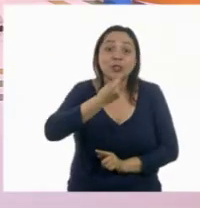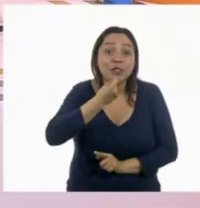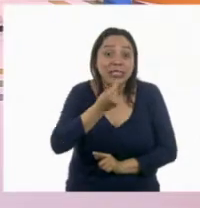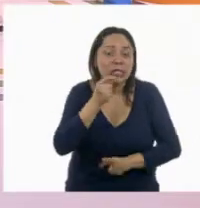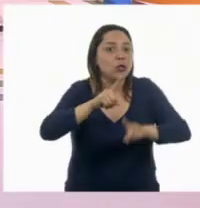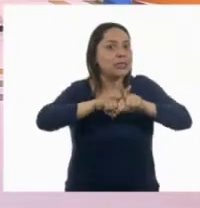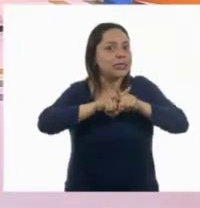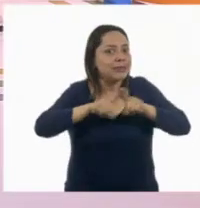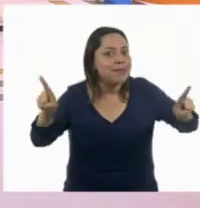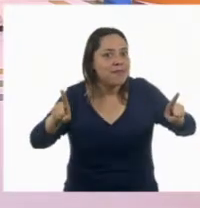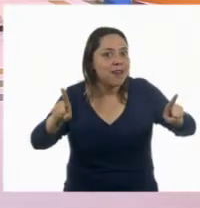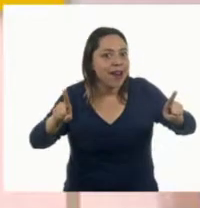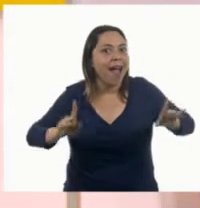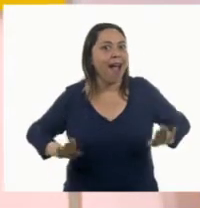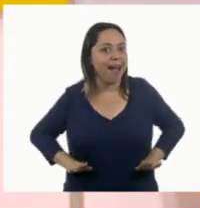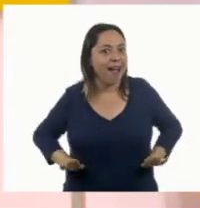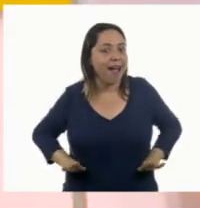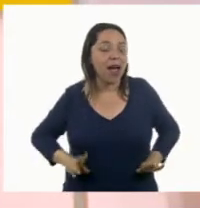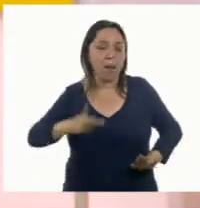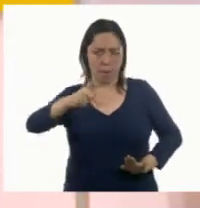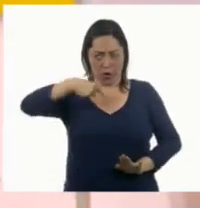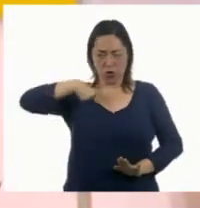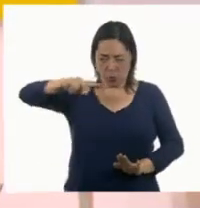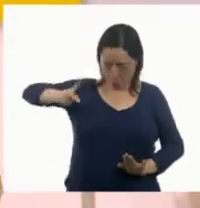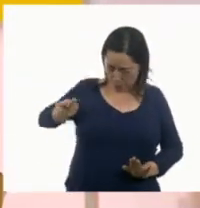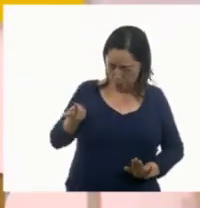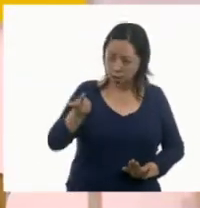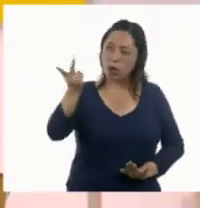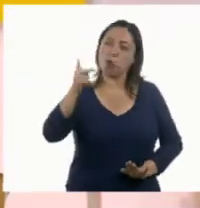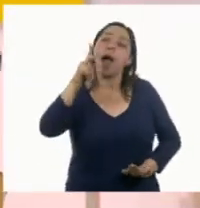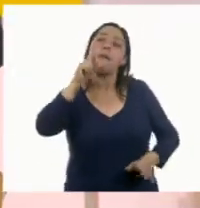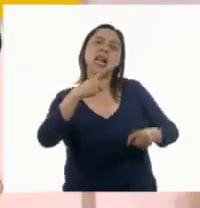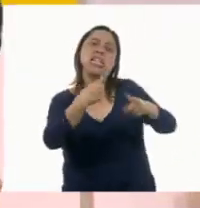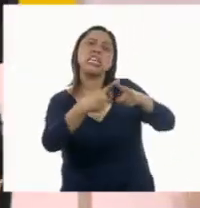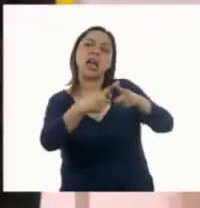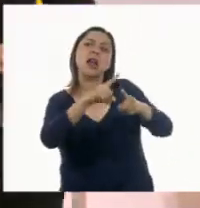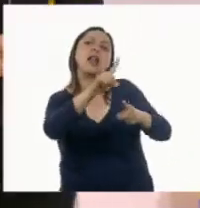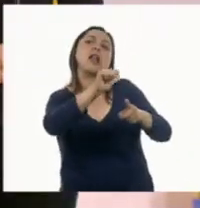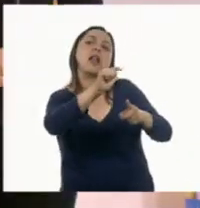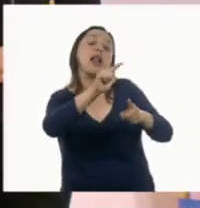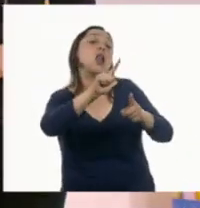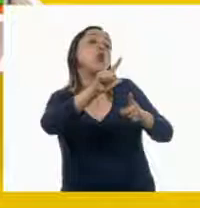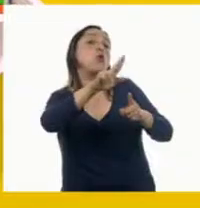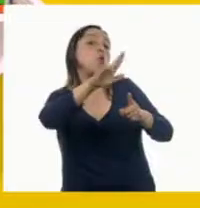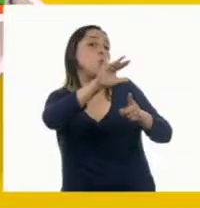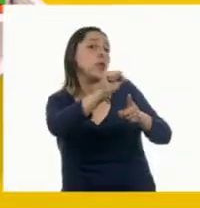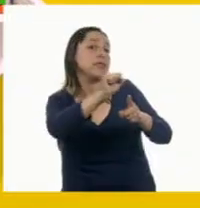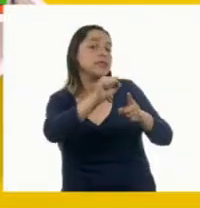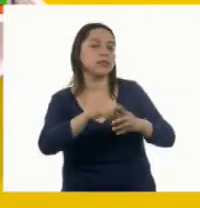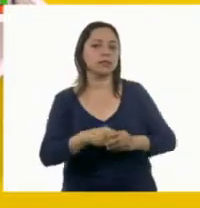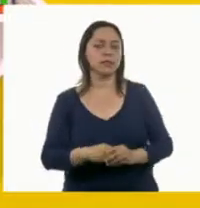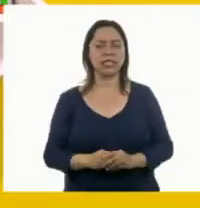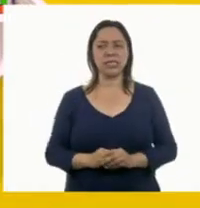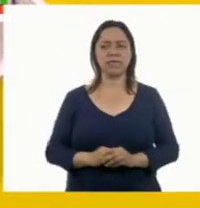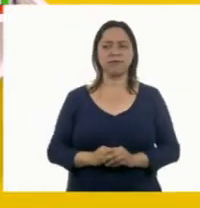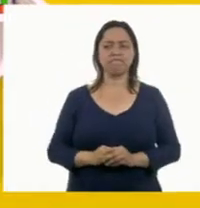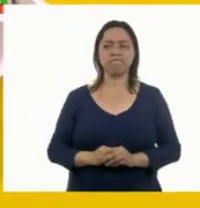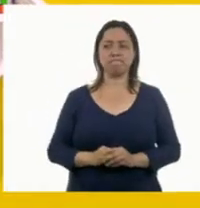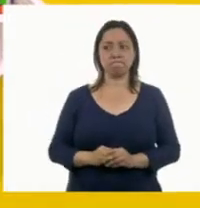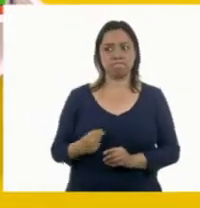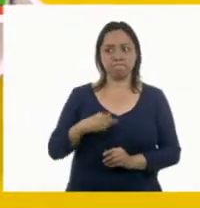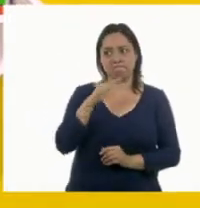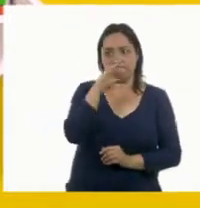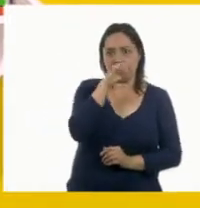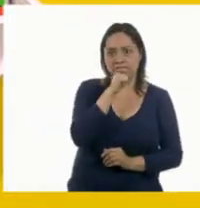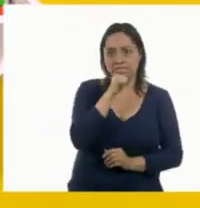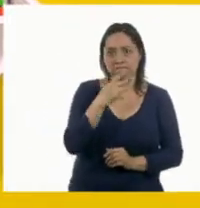diferentes. Pero si yo te preguntara en este momento, a ver, señálame quién de los dos es Luis. Ah, pues no podría.